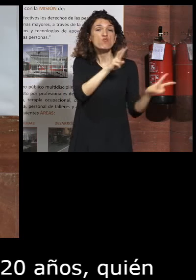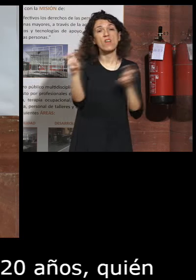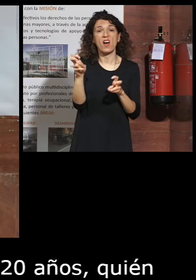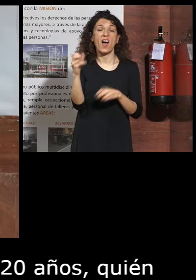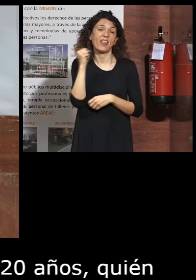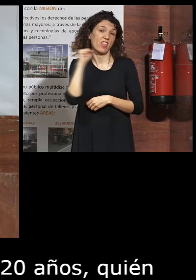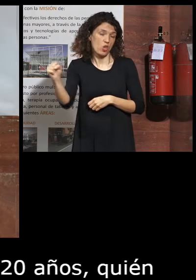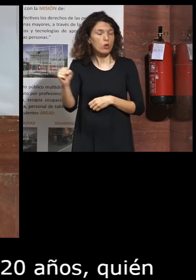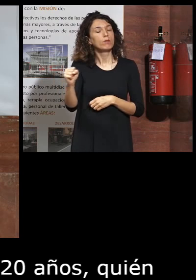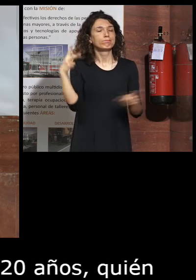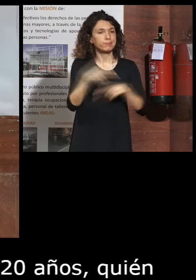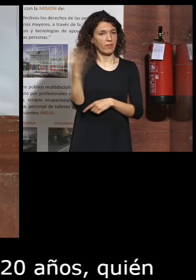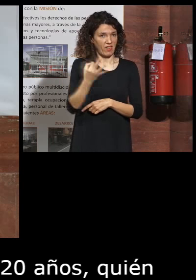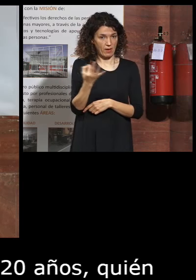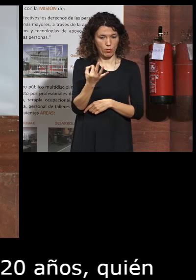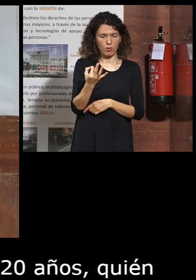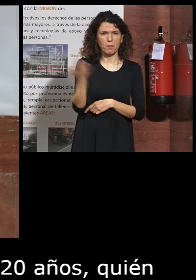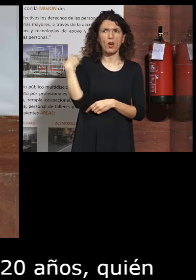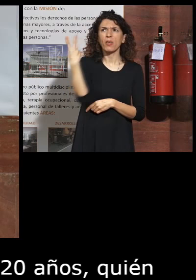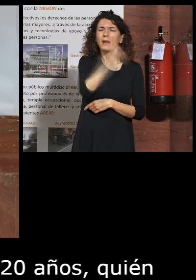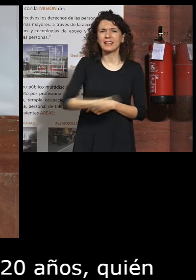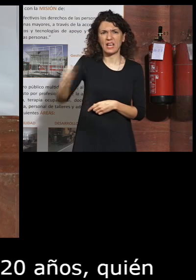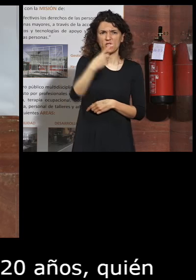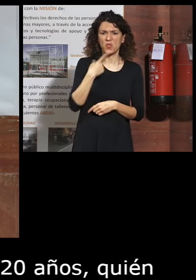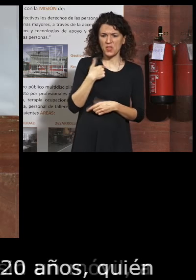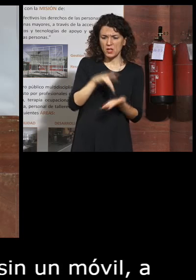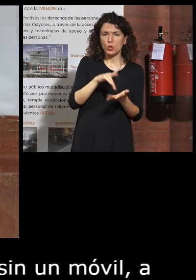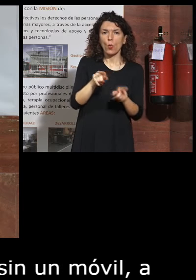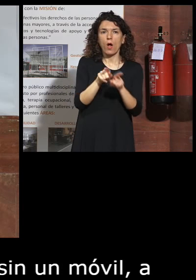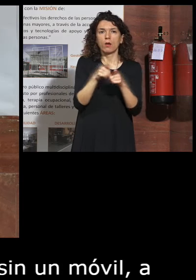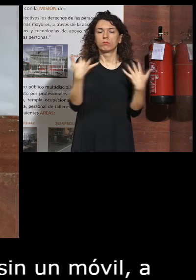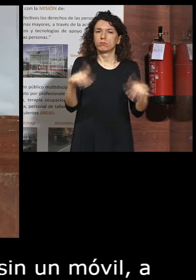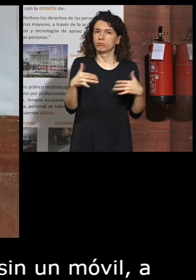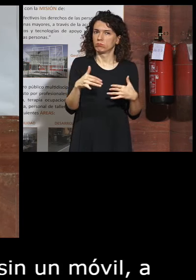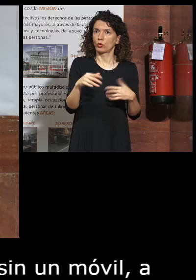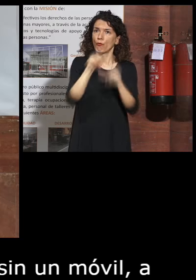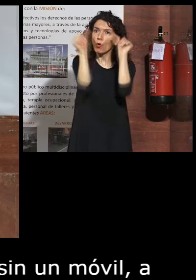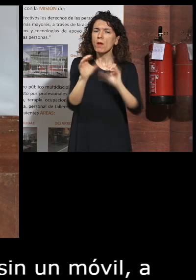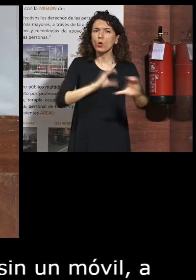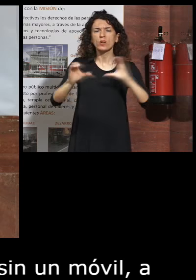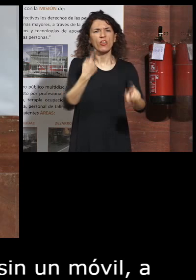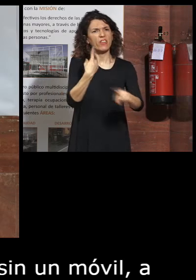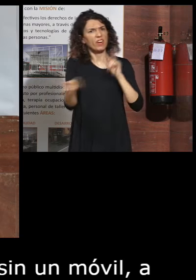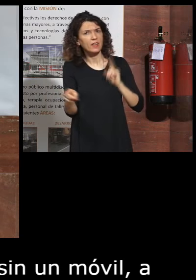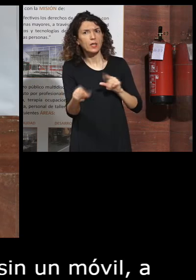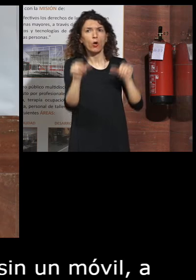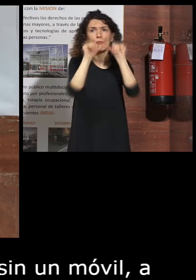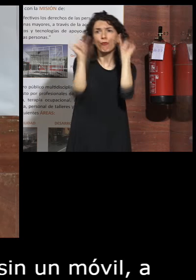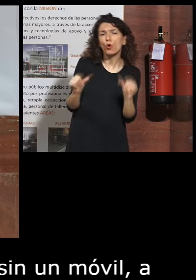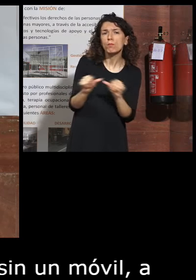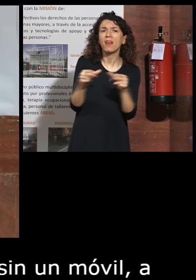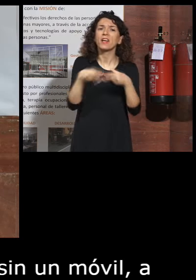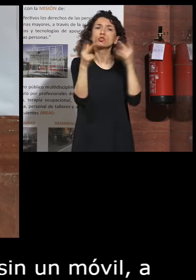inasibles. ¿Quién nos iba a decir que habríamos familiarizado otra forma de comunicación, otra forma de